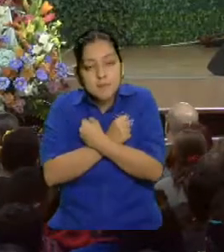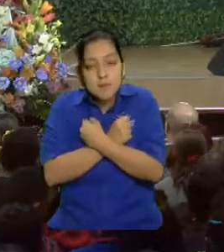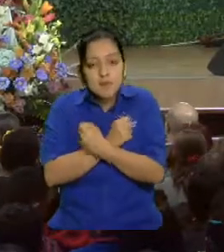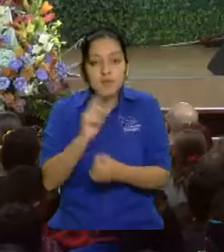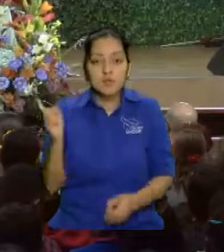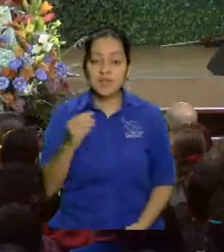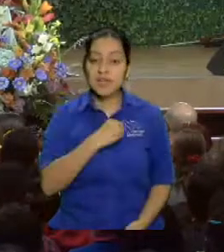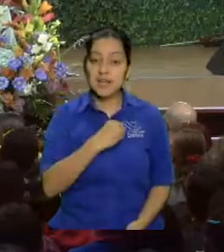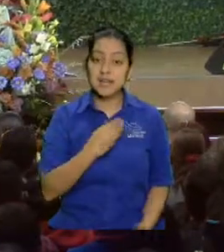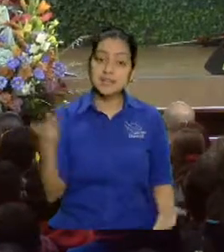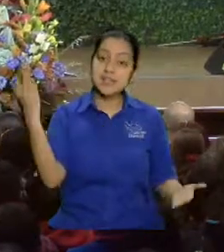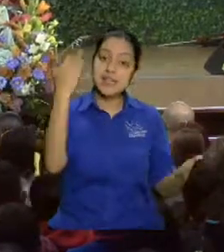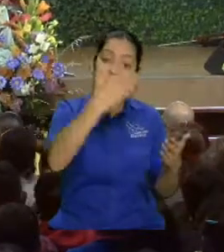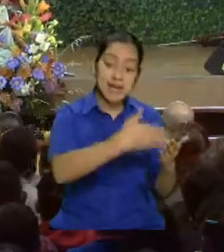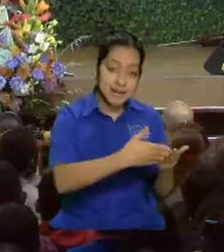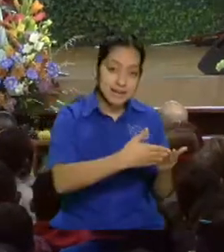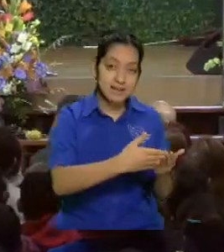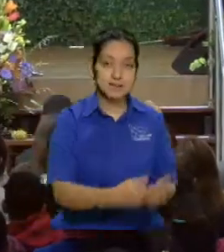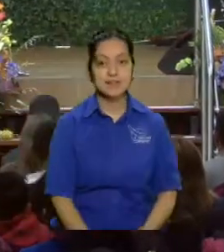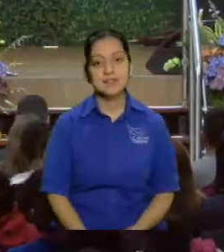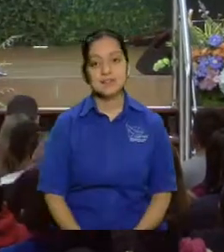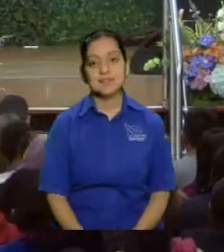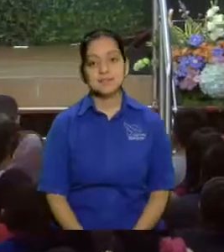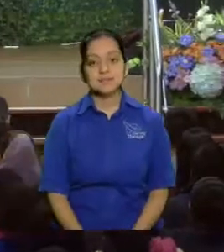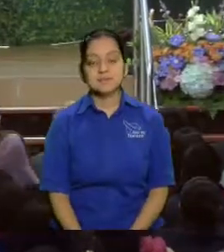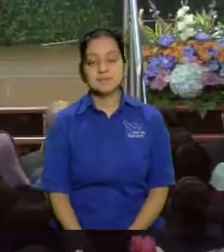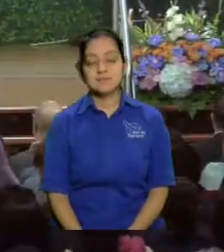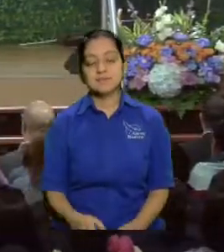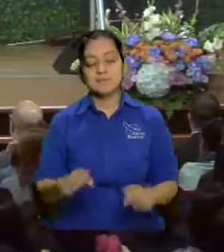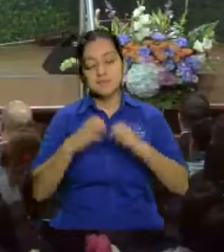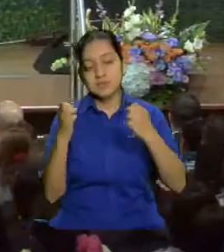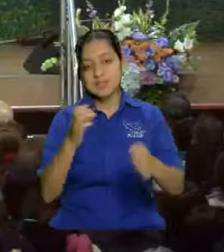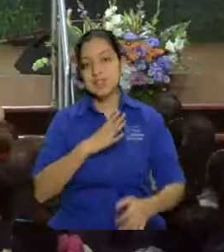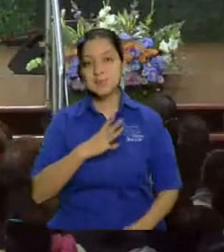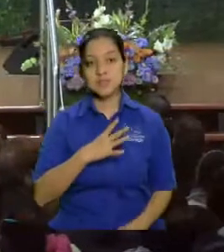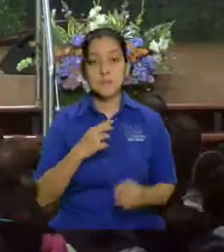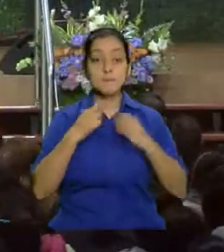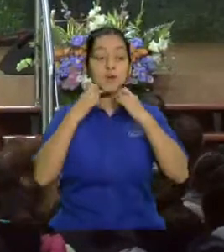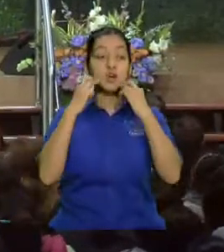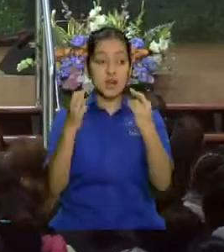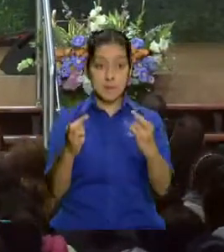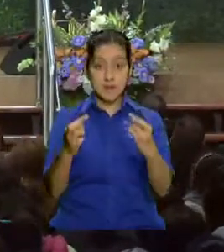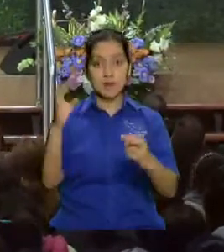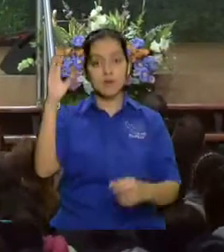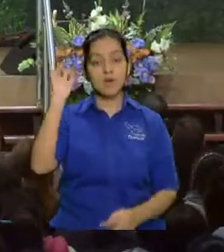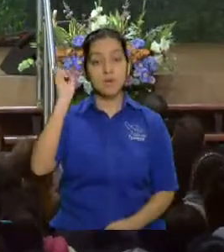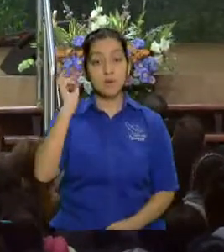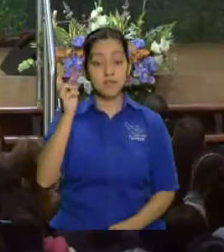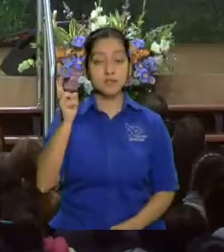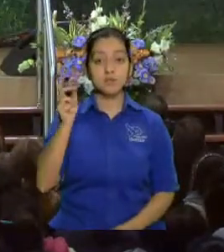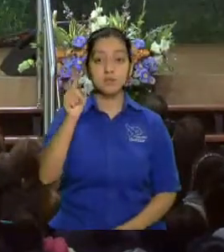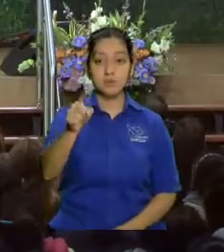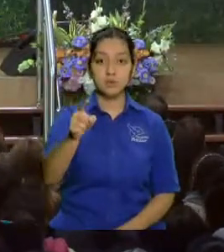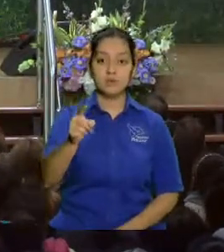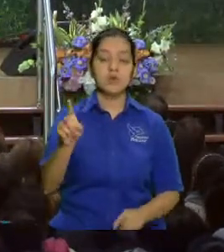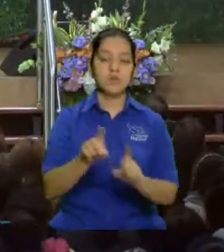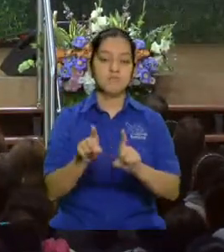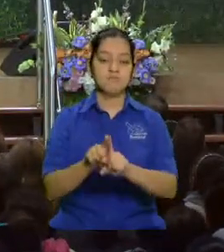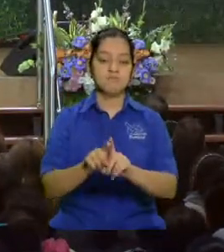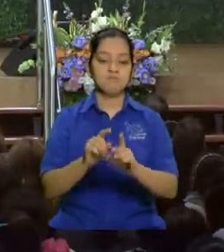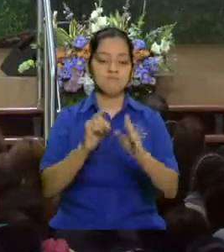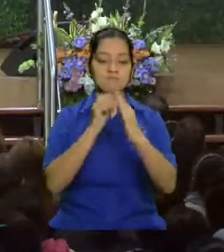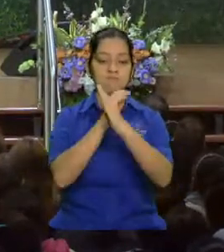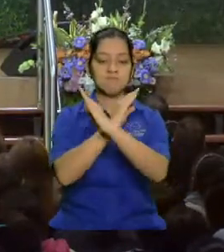quieran llegar y entonces tenemos que proclamarlo por eso tú eres un portero